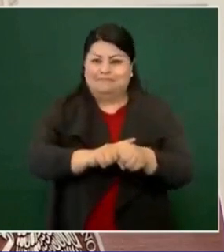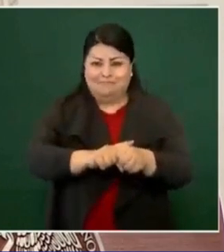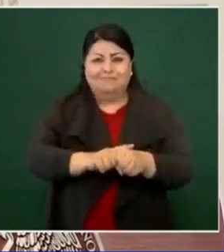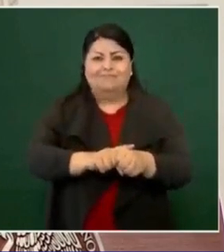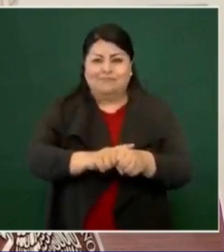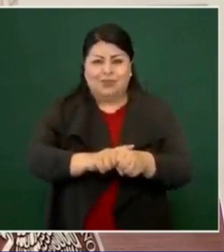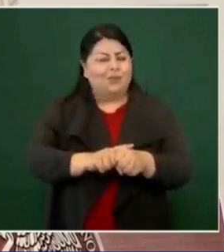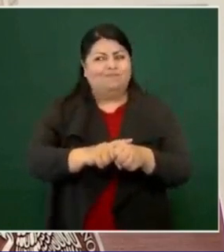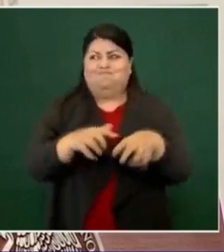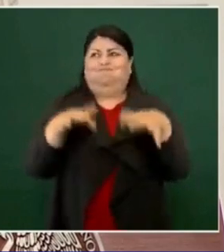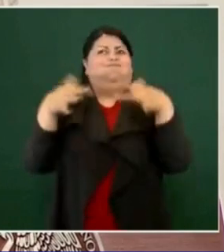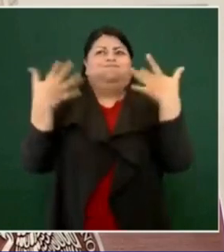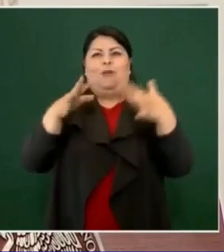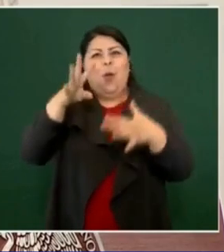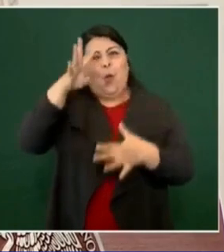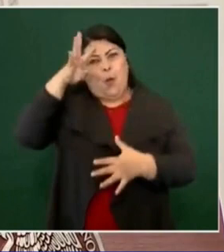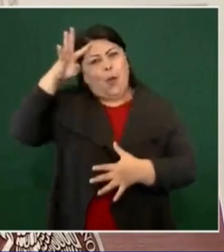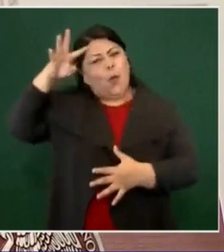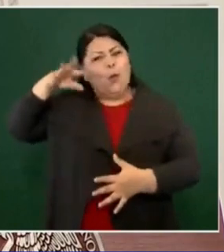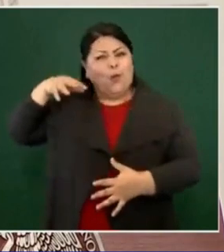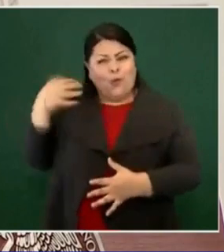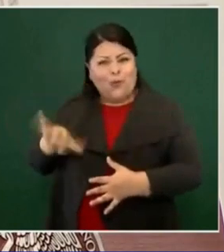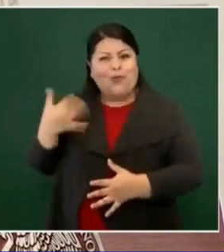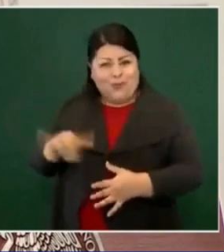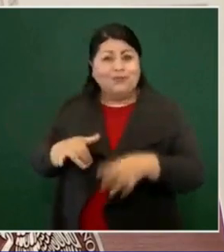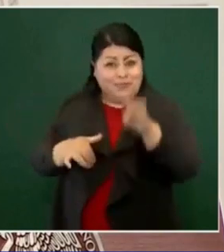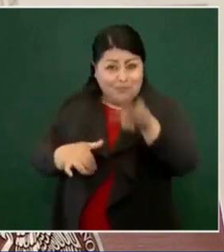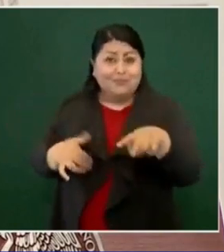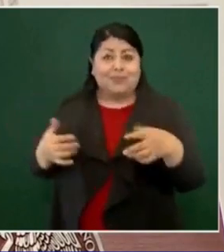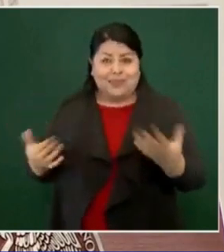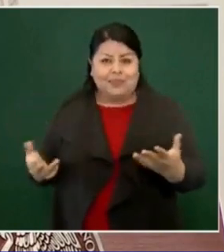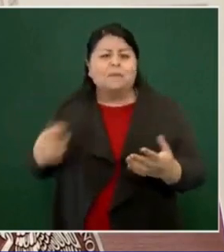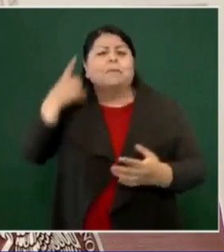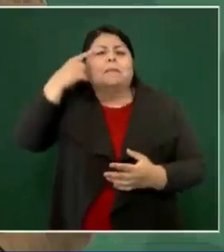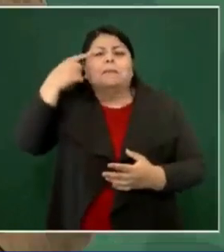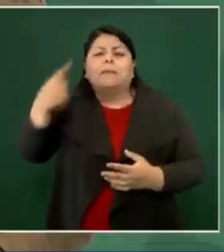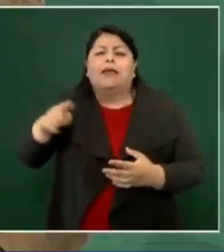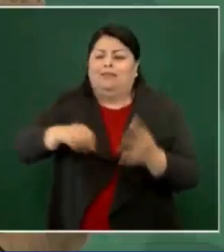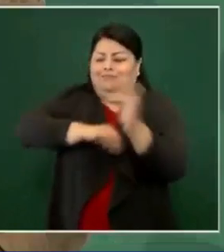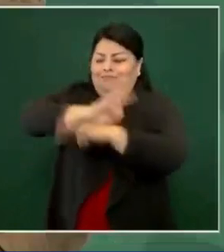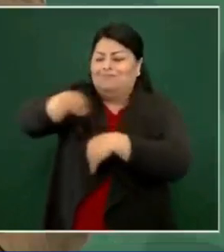extraordinario para todo México.